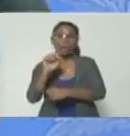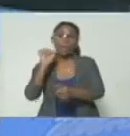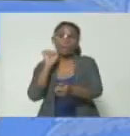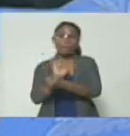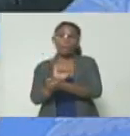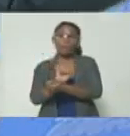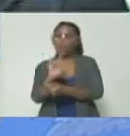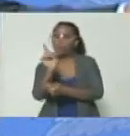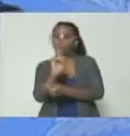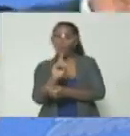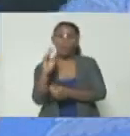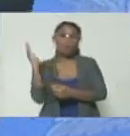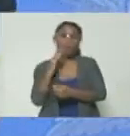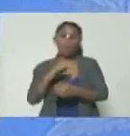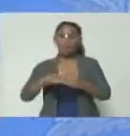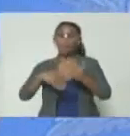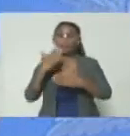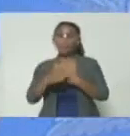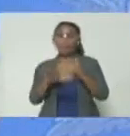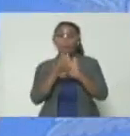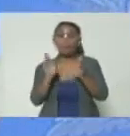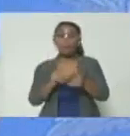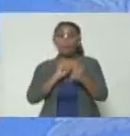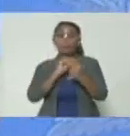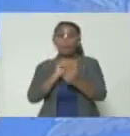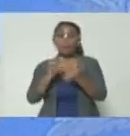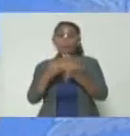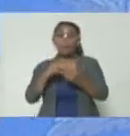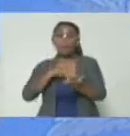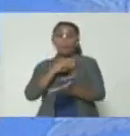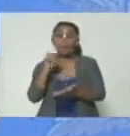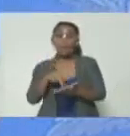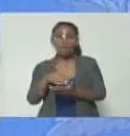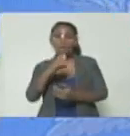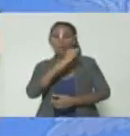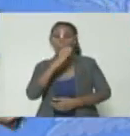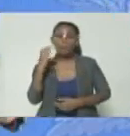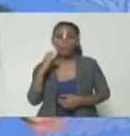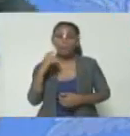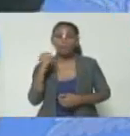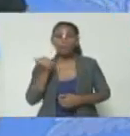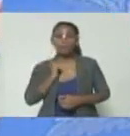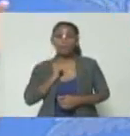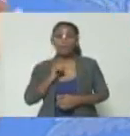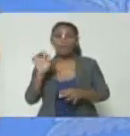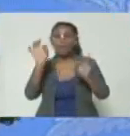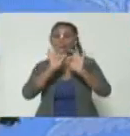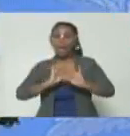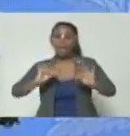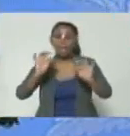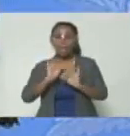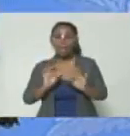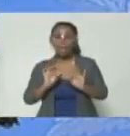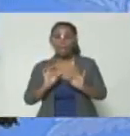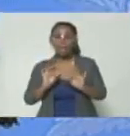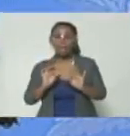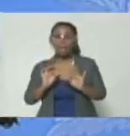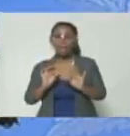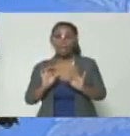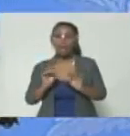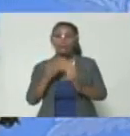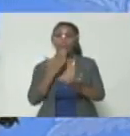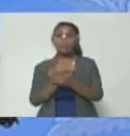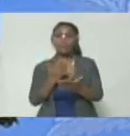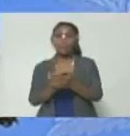no vengan después lo de la mesa de diálogo nacional ni Capriles ni Stalin ni Vicente Díaz ni nadie a